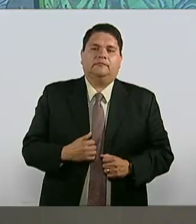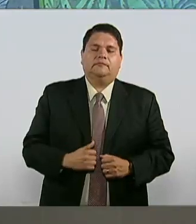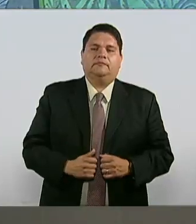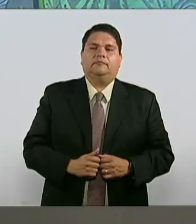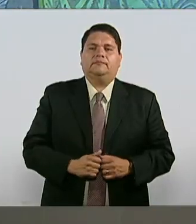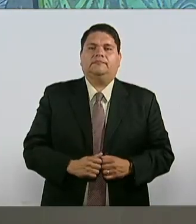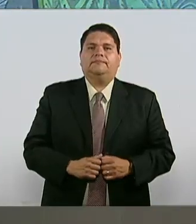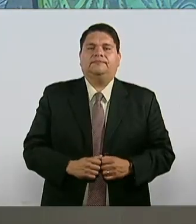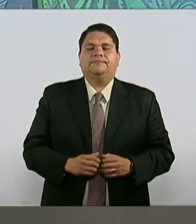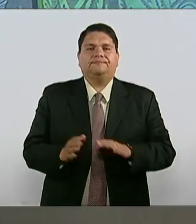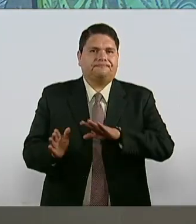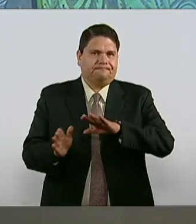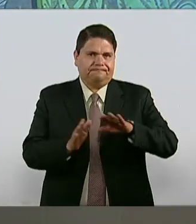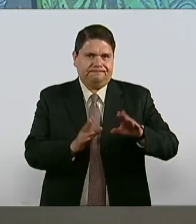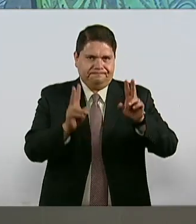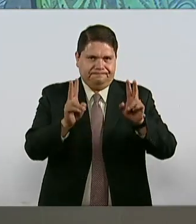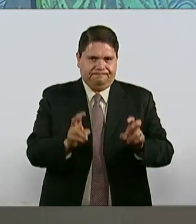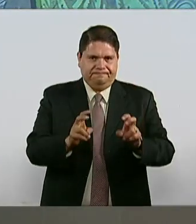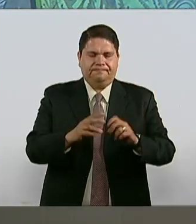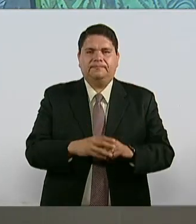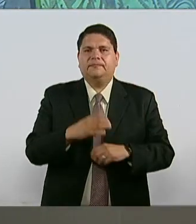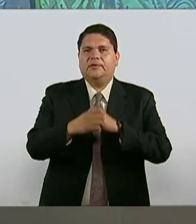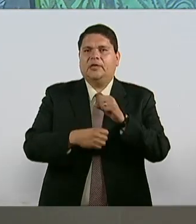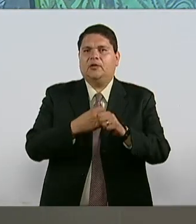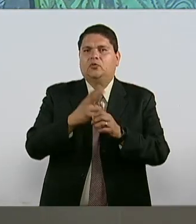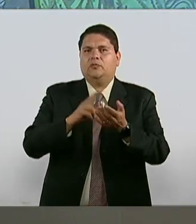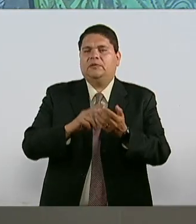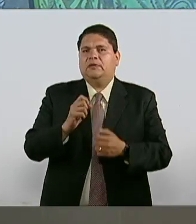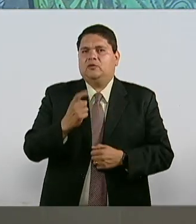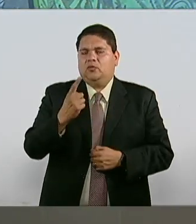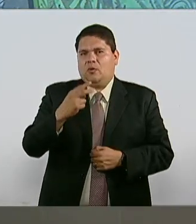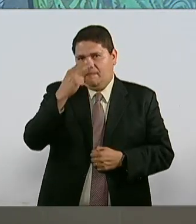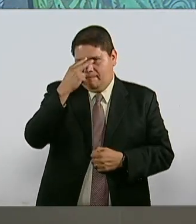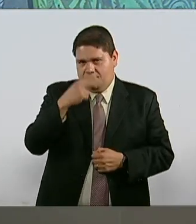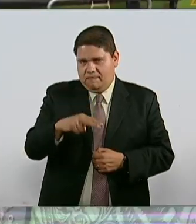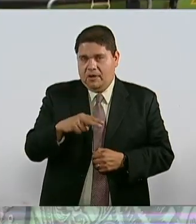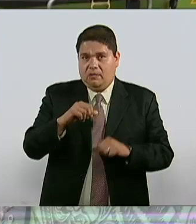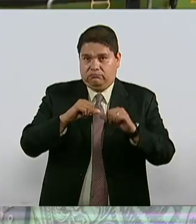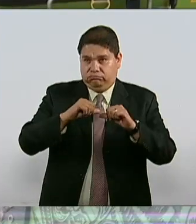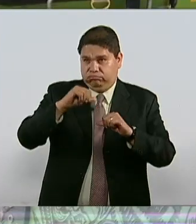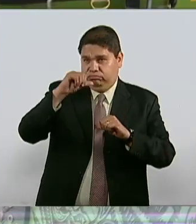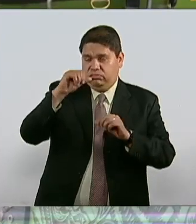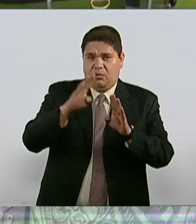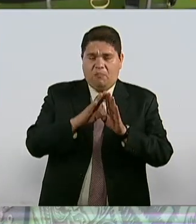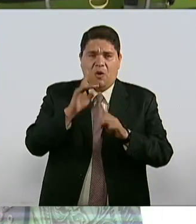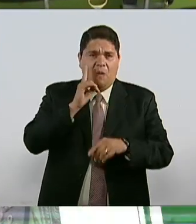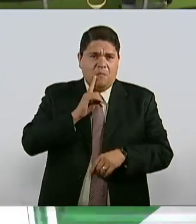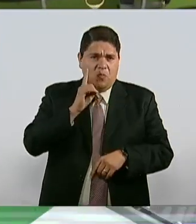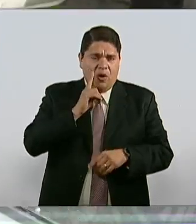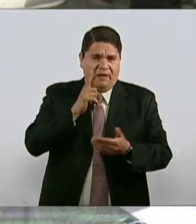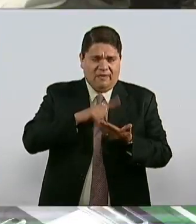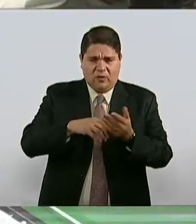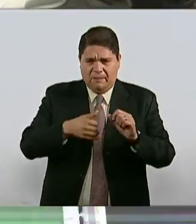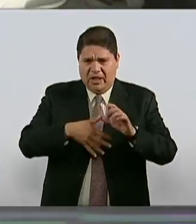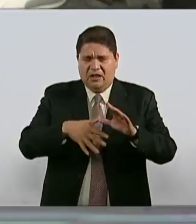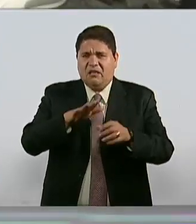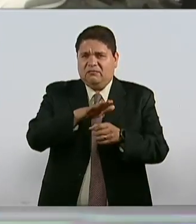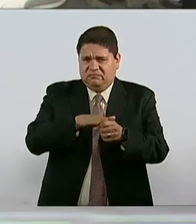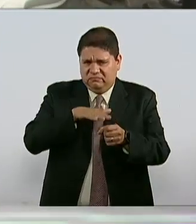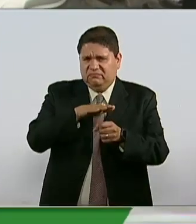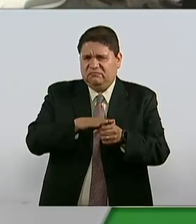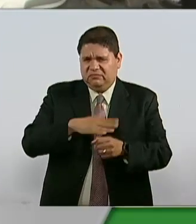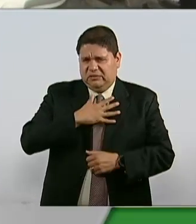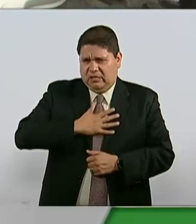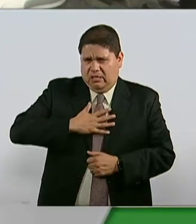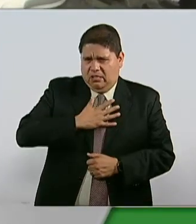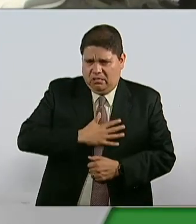Y mire, con esto. En 2021, México alcanzó el primer lugar de acoso contra mujeres en América Latina. 96